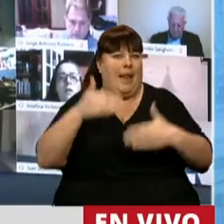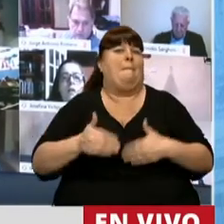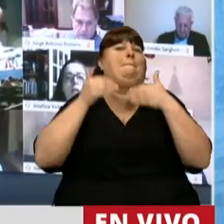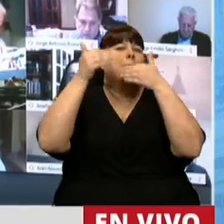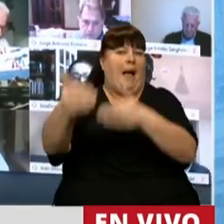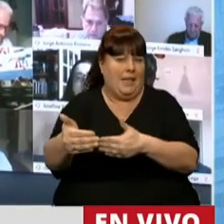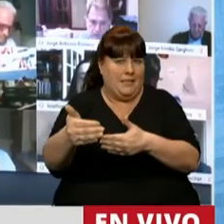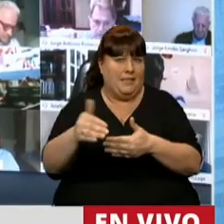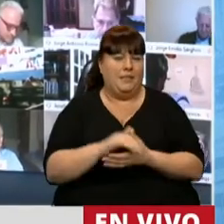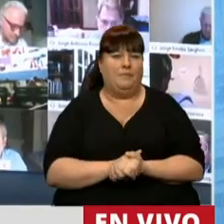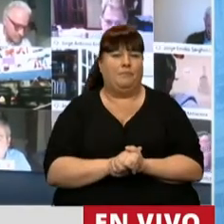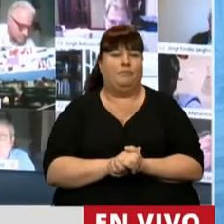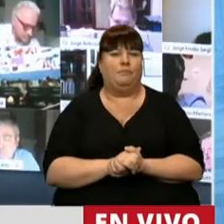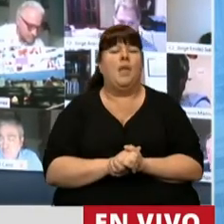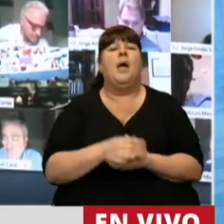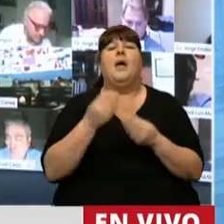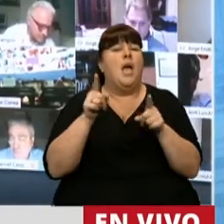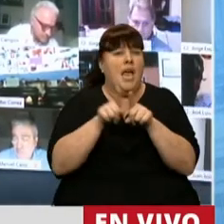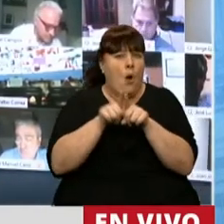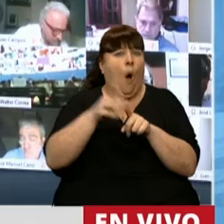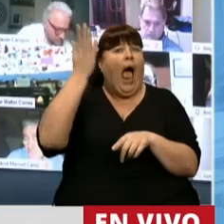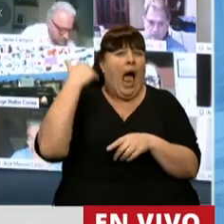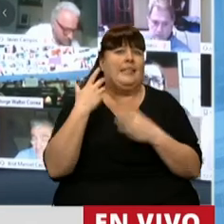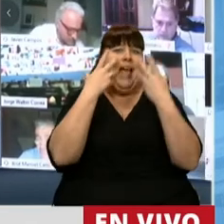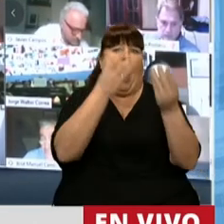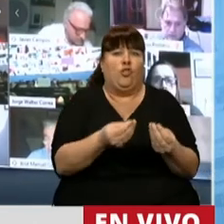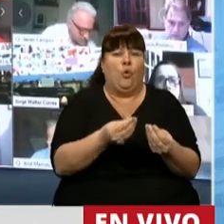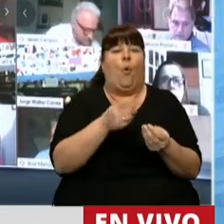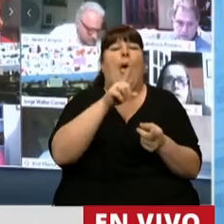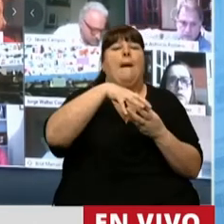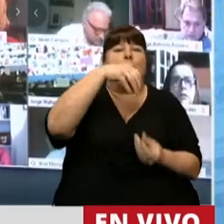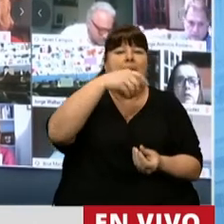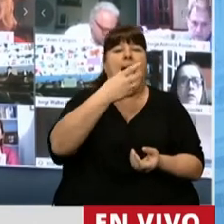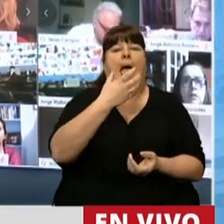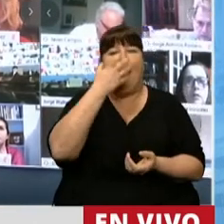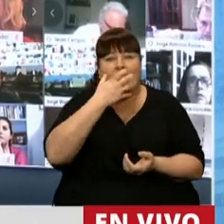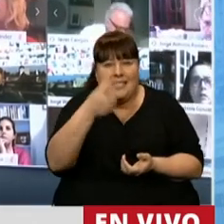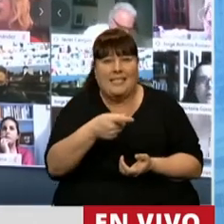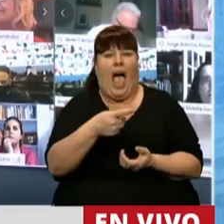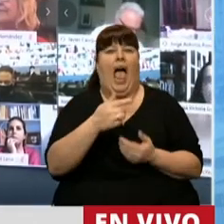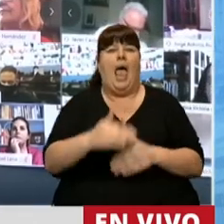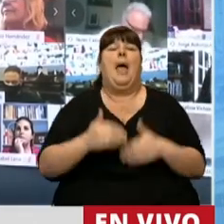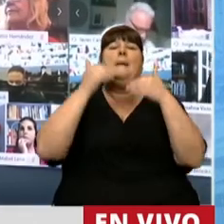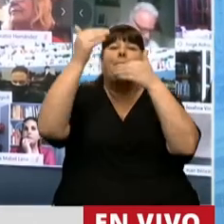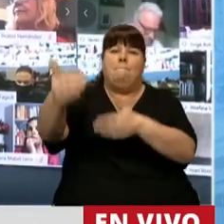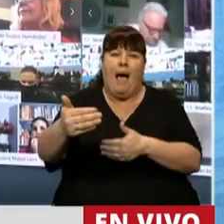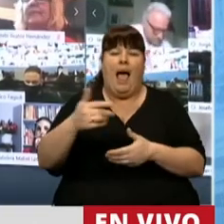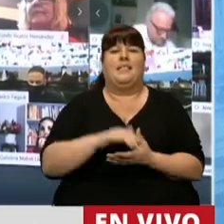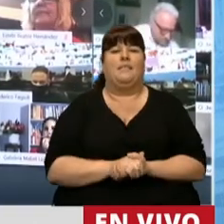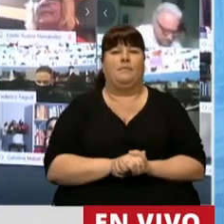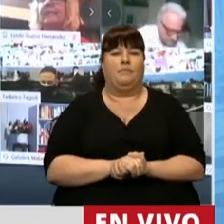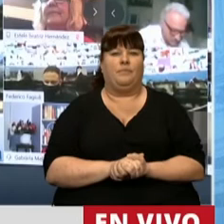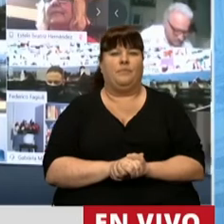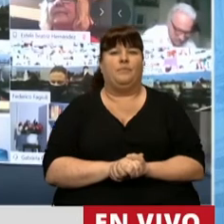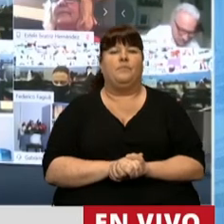prorrogue el mismo incentivo que ha recibido la peri y manzana, que se le ha prorrogado, entrega oportunidades